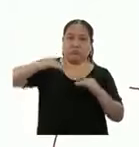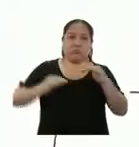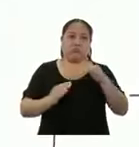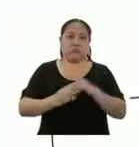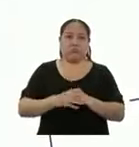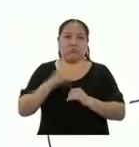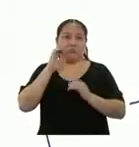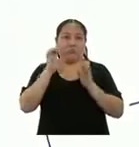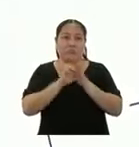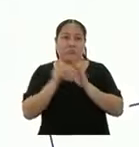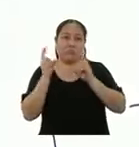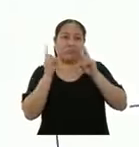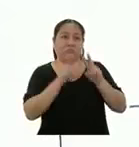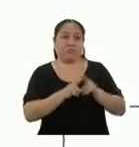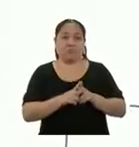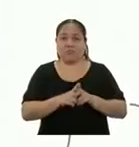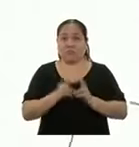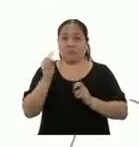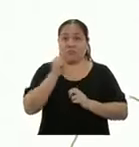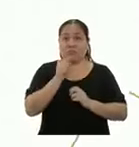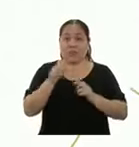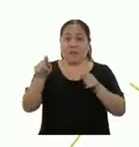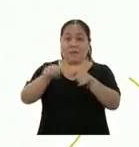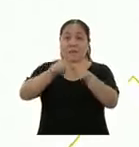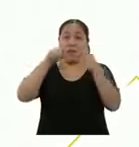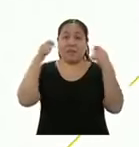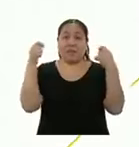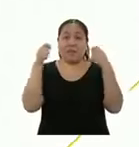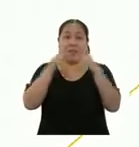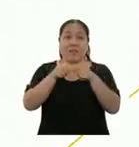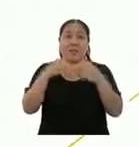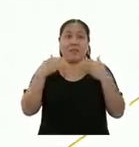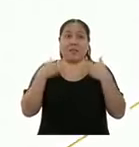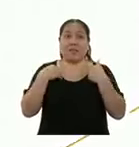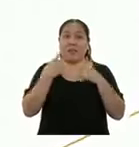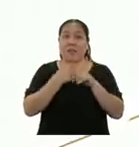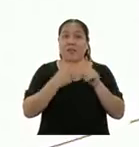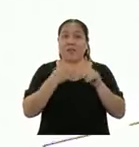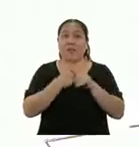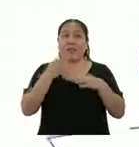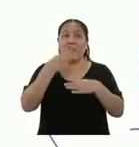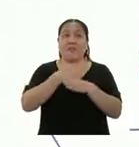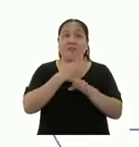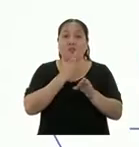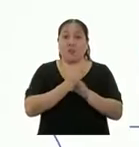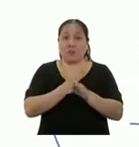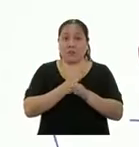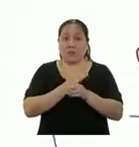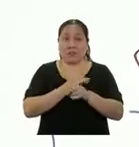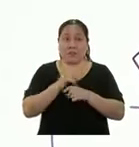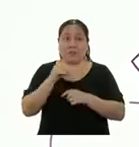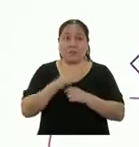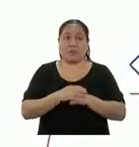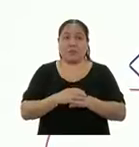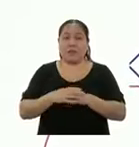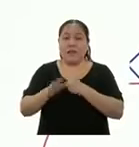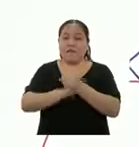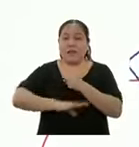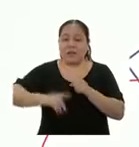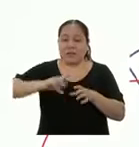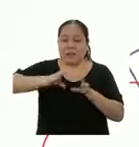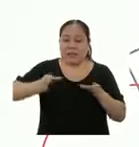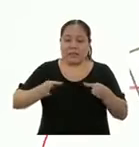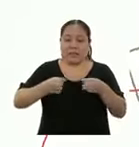Miren aquí. La ventana está compuesta por varias formas geométricas. La base de la silla es circular,